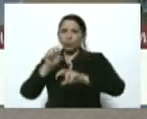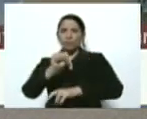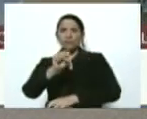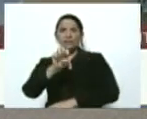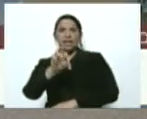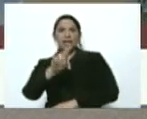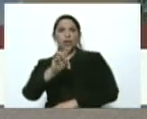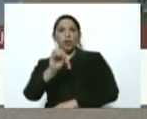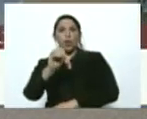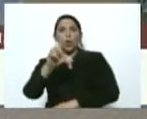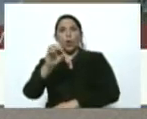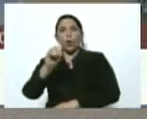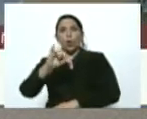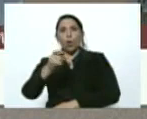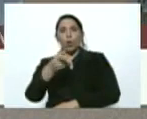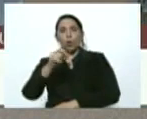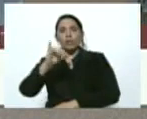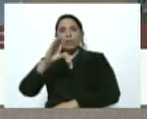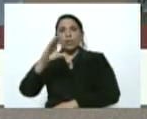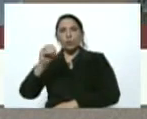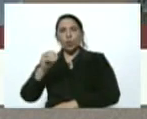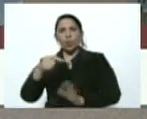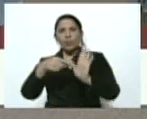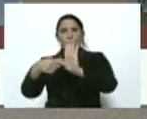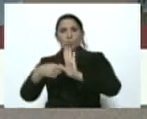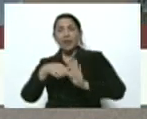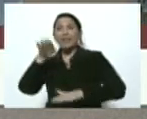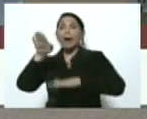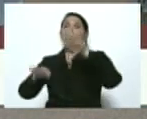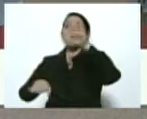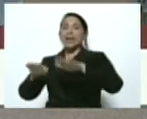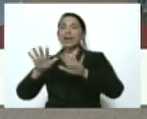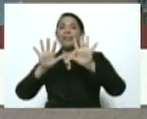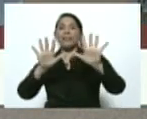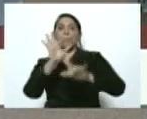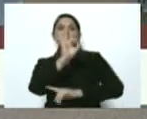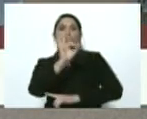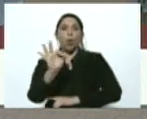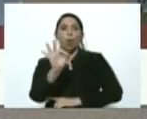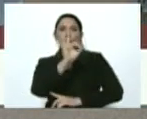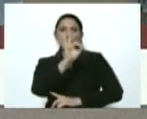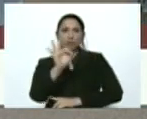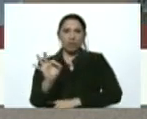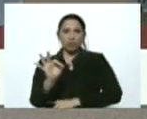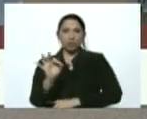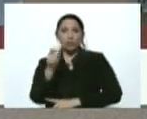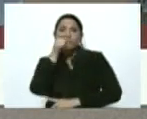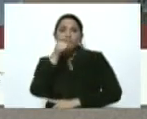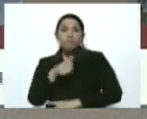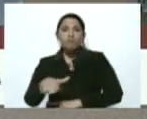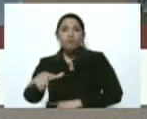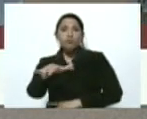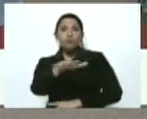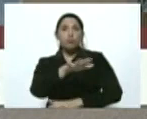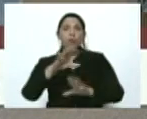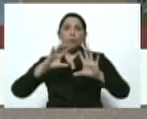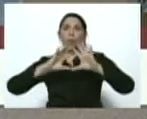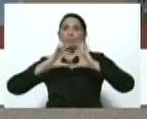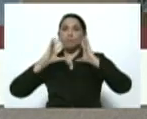que se han hecho demuestran que apenas un 10% de la población mundial